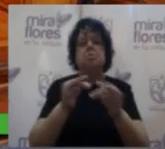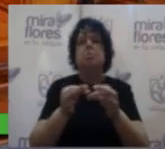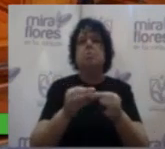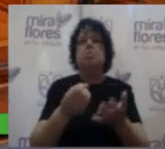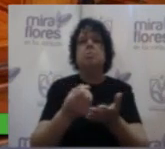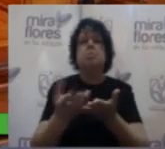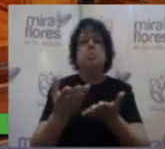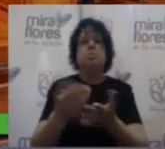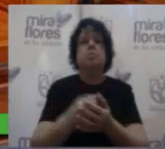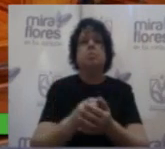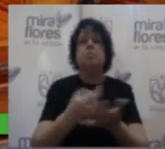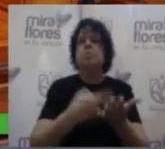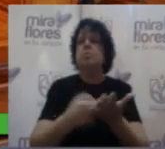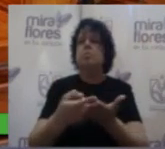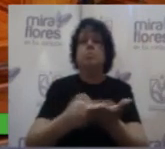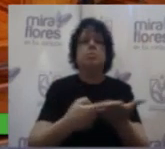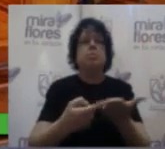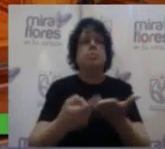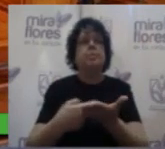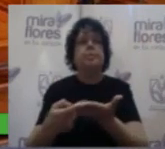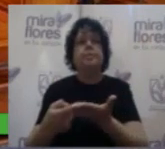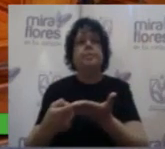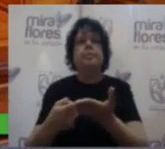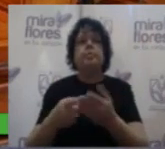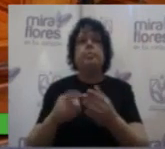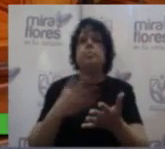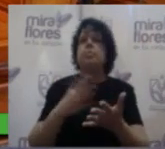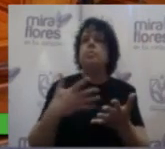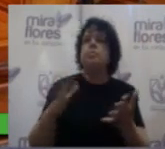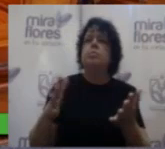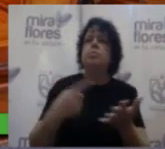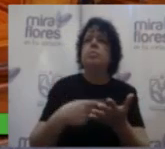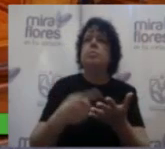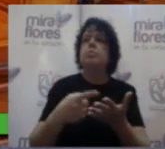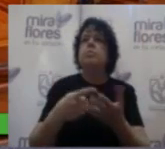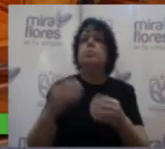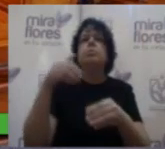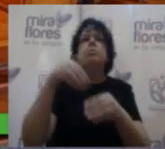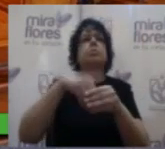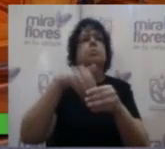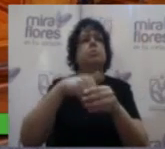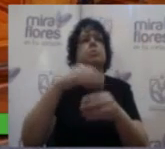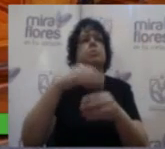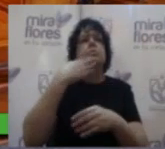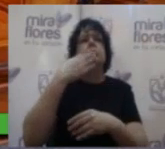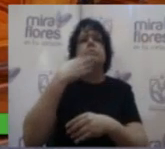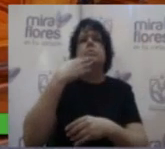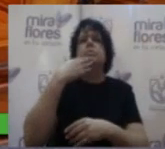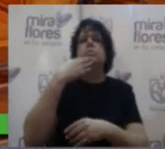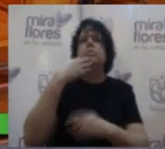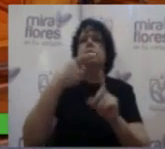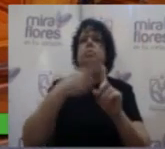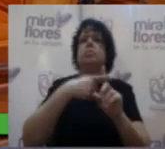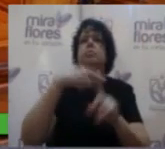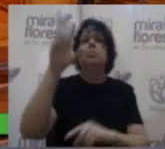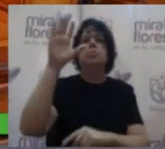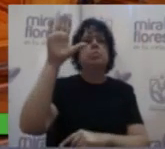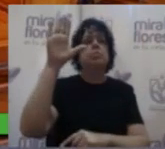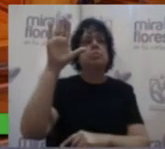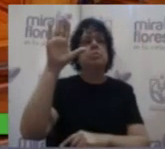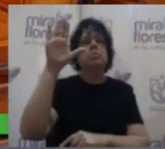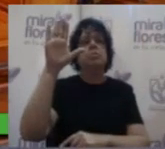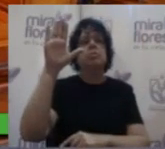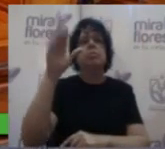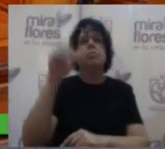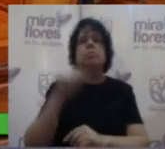Al debate Si no tenemos debate procederemos al voto a aquellos miembros del Consejo que estén a favor de aprobar la propuesta del caso